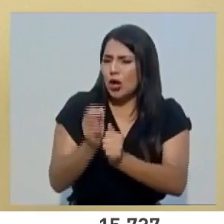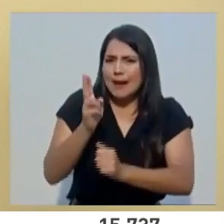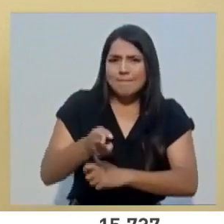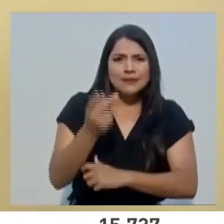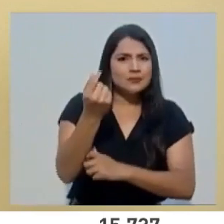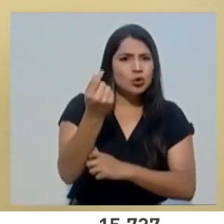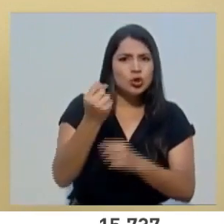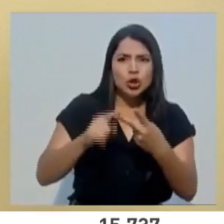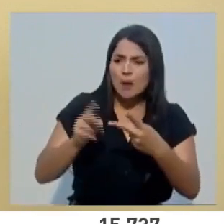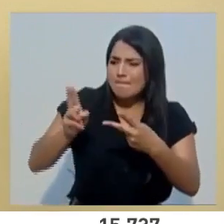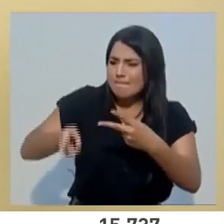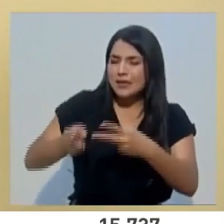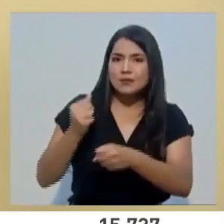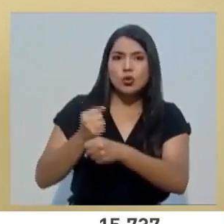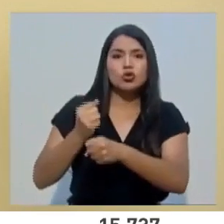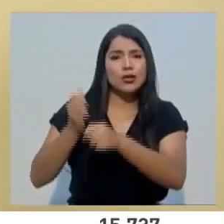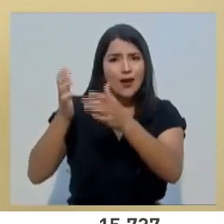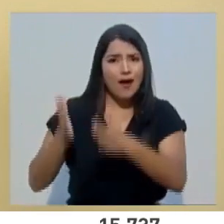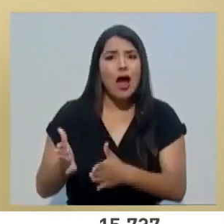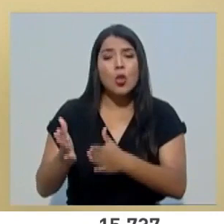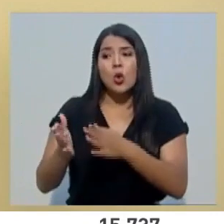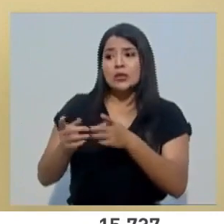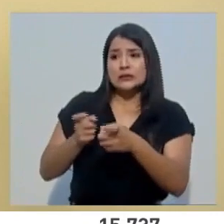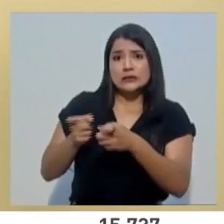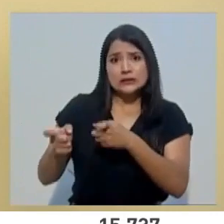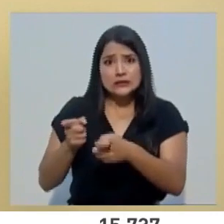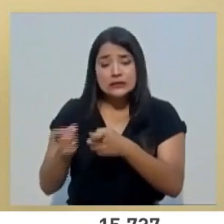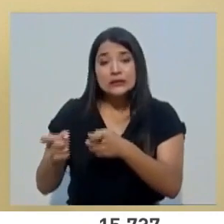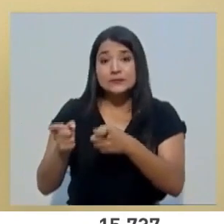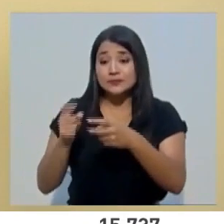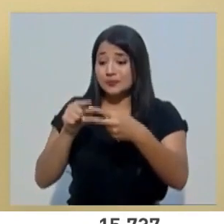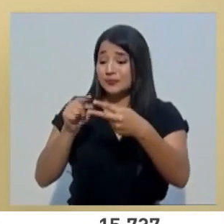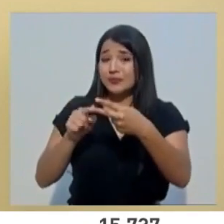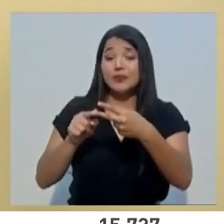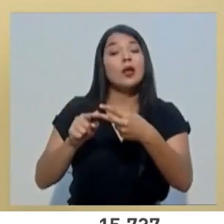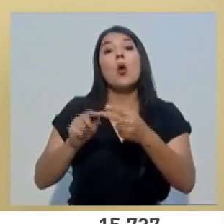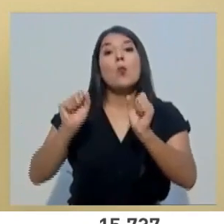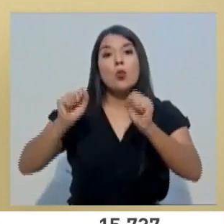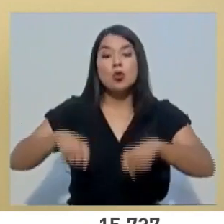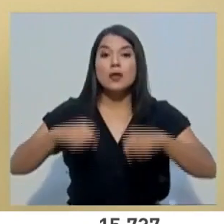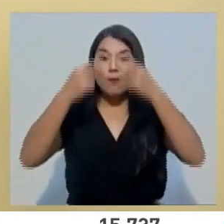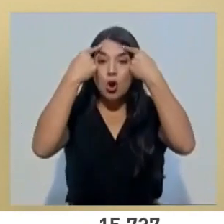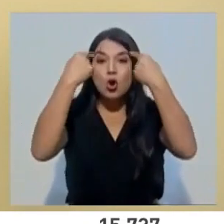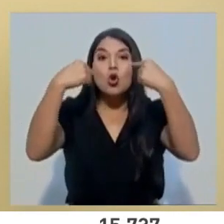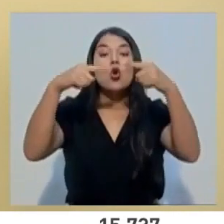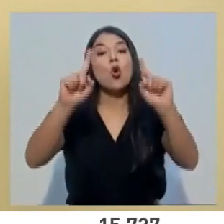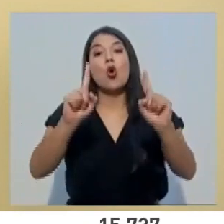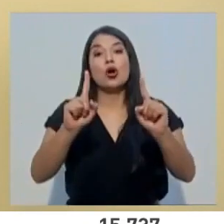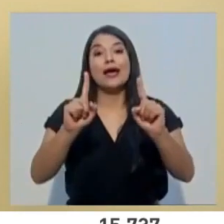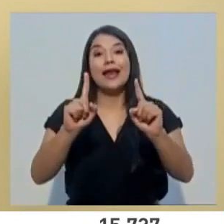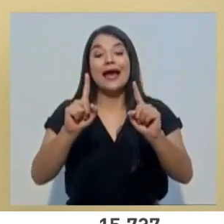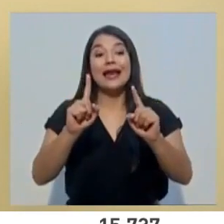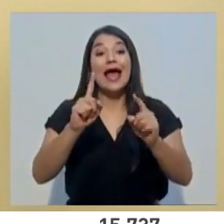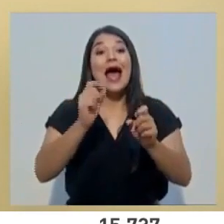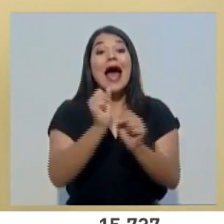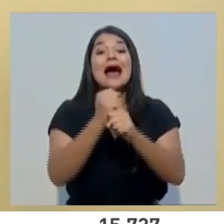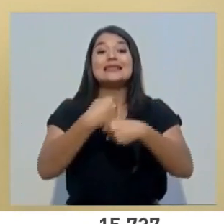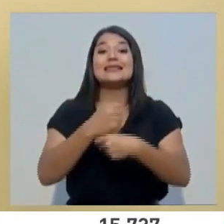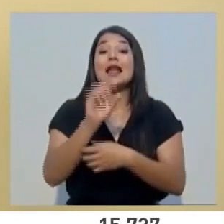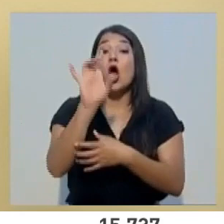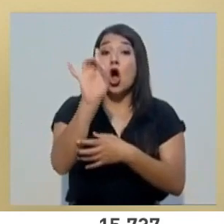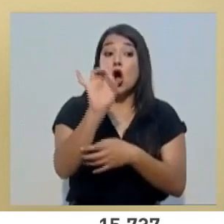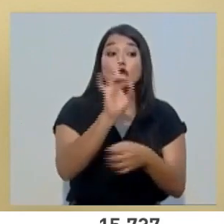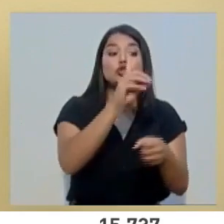recursos administrativos que tiene el Ministerio de Trabajo y Seguridad Social, ejecutar el equivalente a 8 pagos